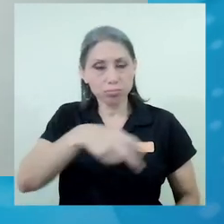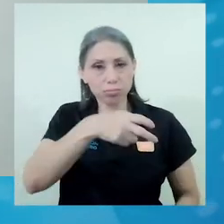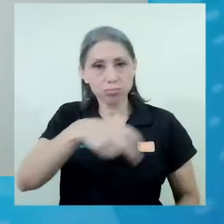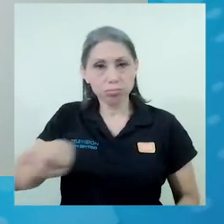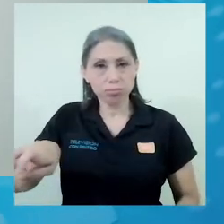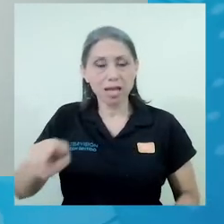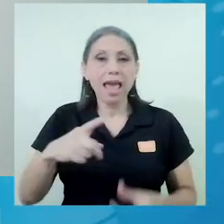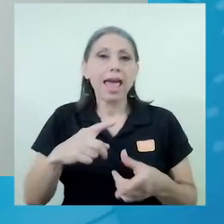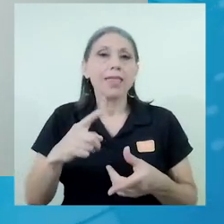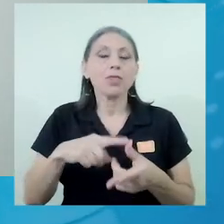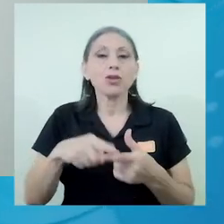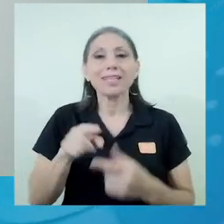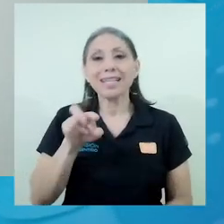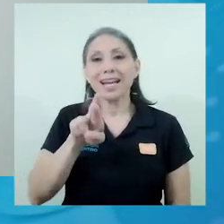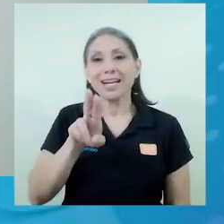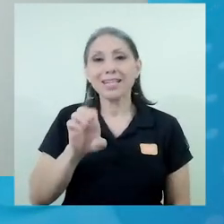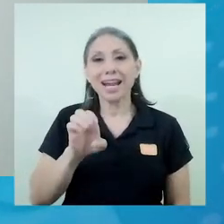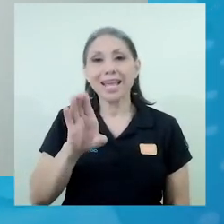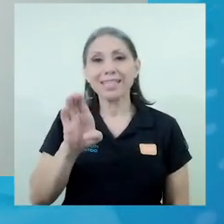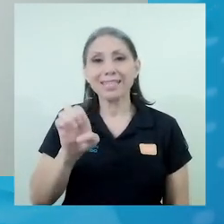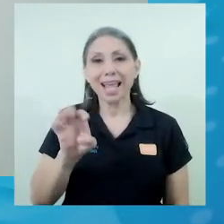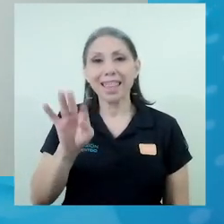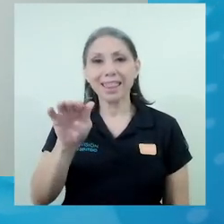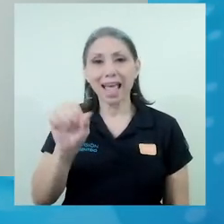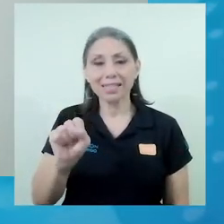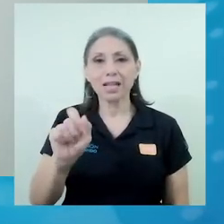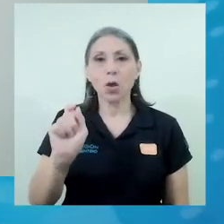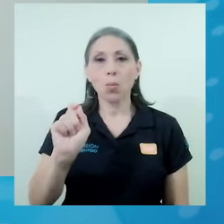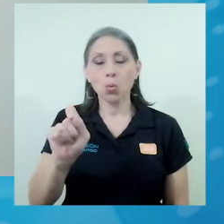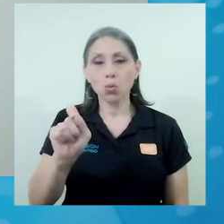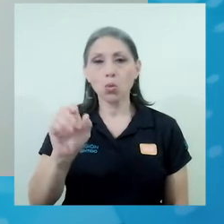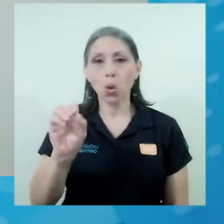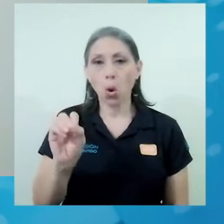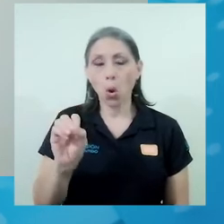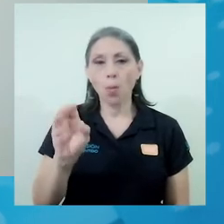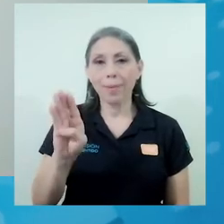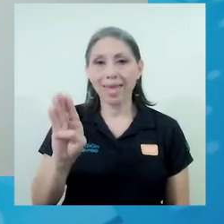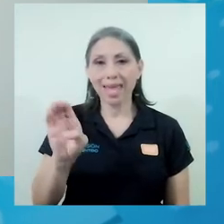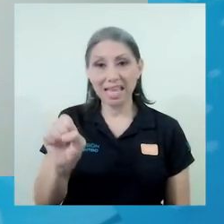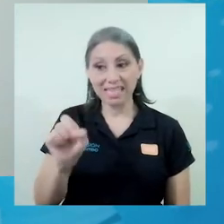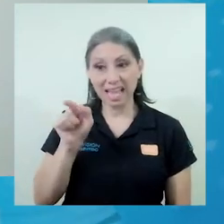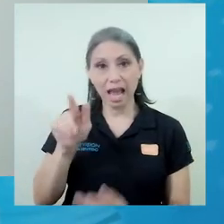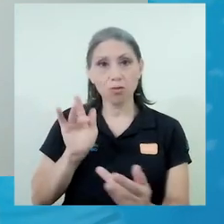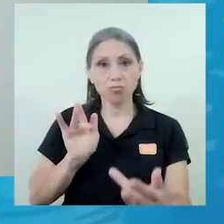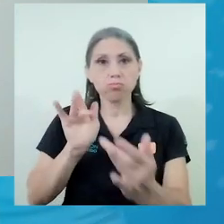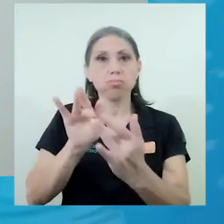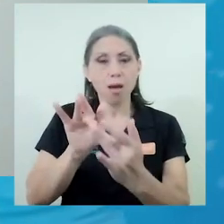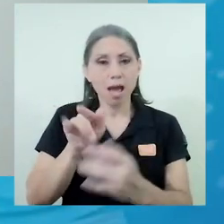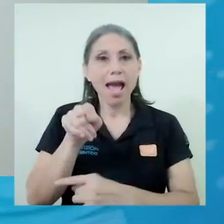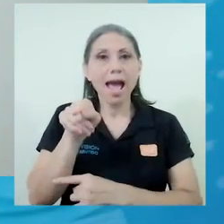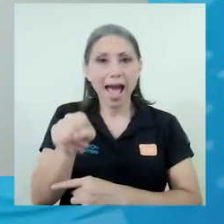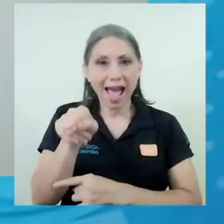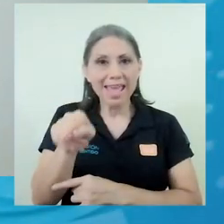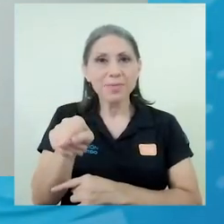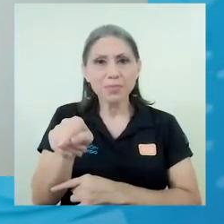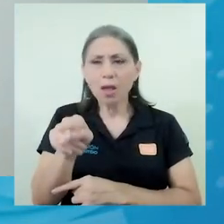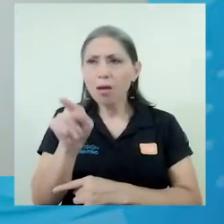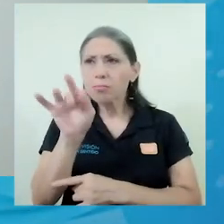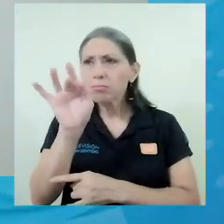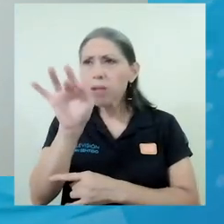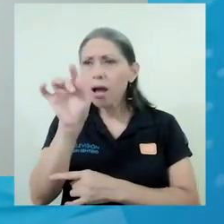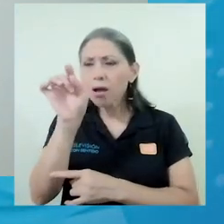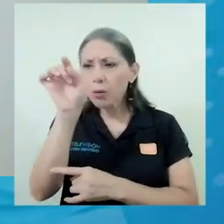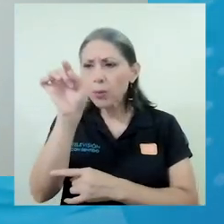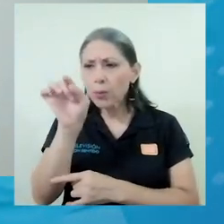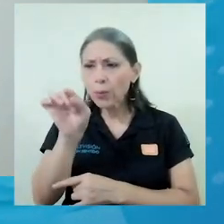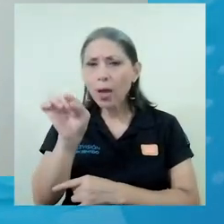que es recetas.obs, donde hay una pestaña en